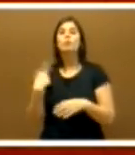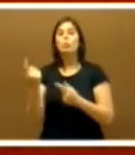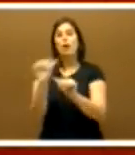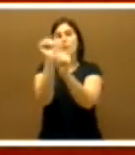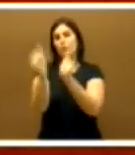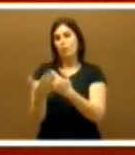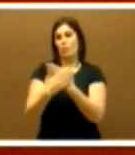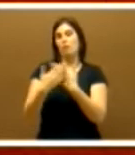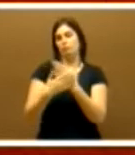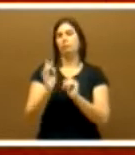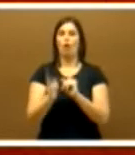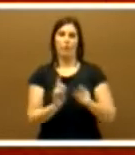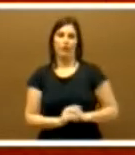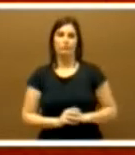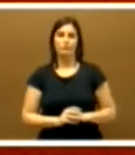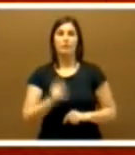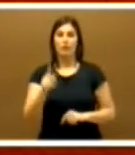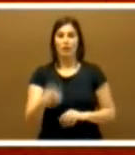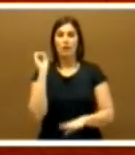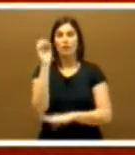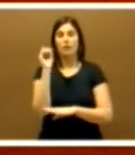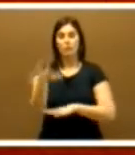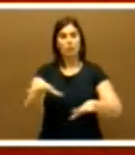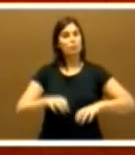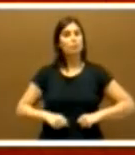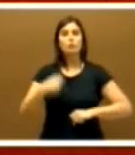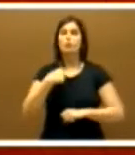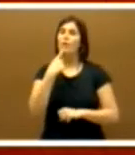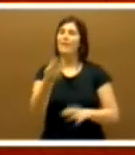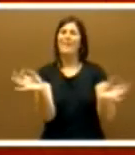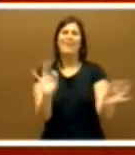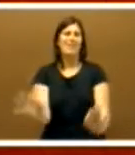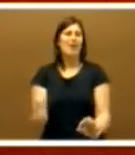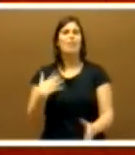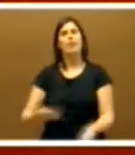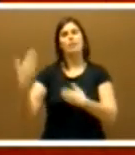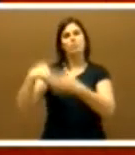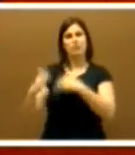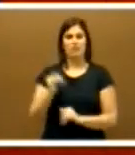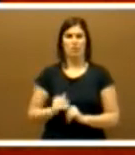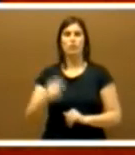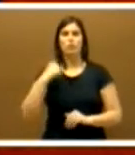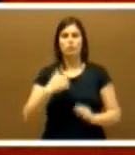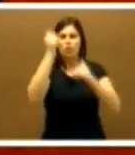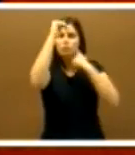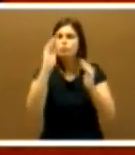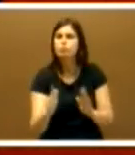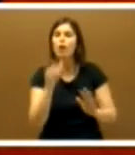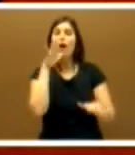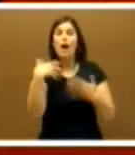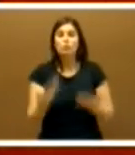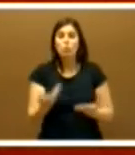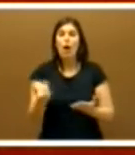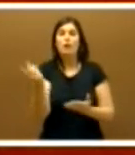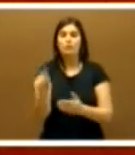En el discurso de investidura no apelé en ningún momento al pasado, señorías. Me centré en el presente y en el futuro,